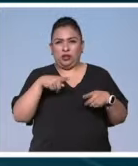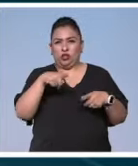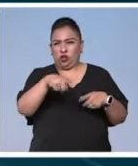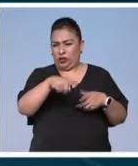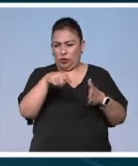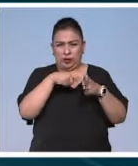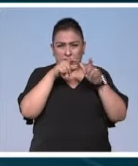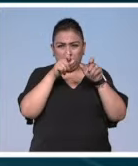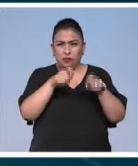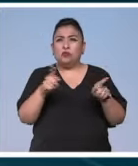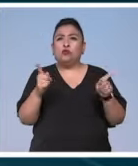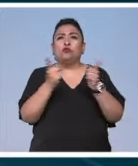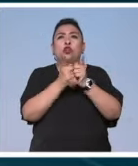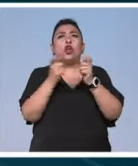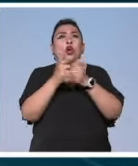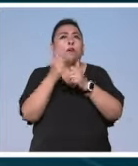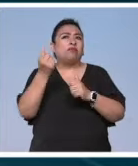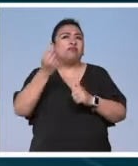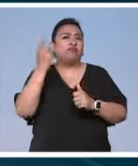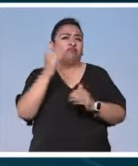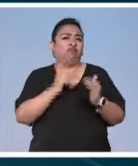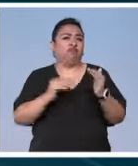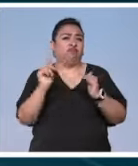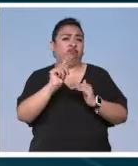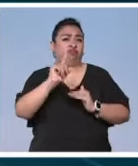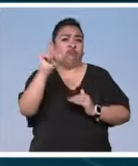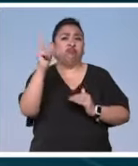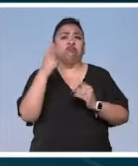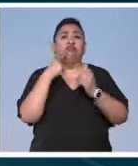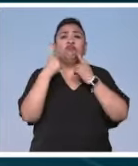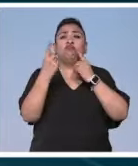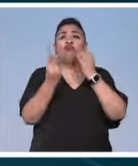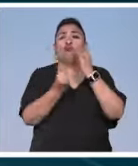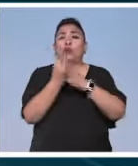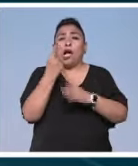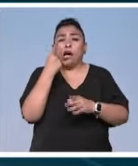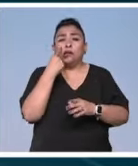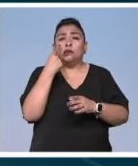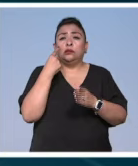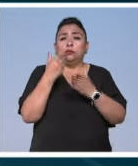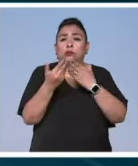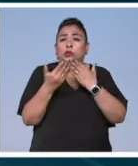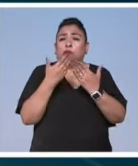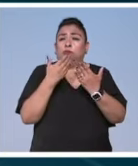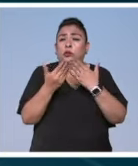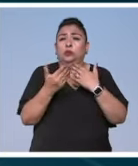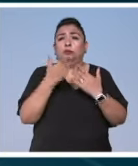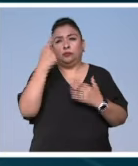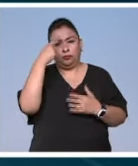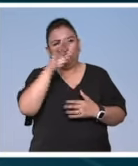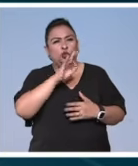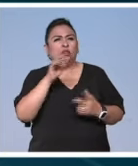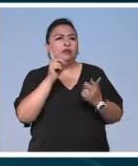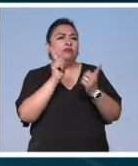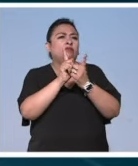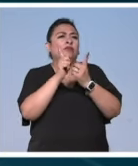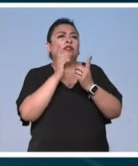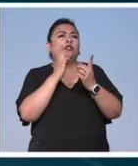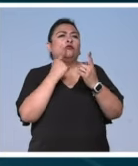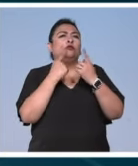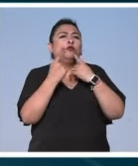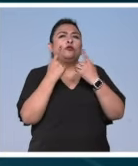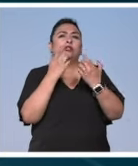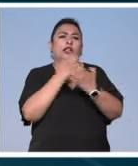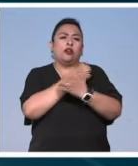vincularse con ponentes del más alto nivel y dialogar sobre las nuevas tendencias. Para que puedan hablar de educación,